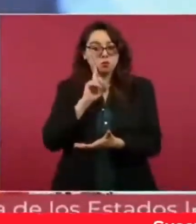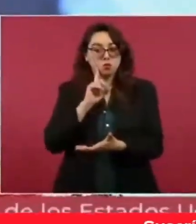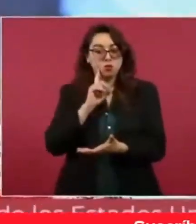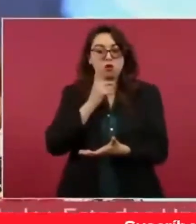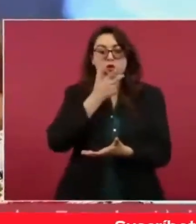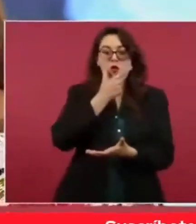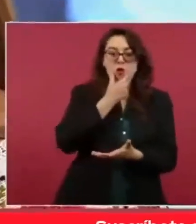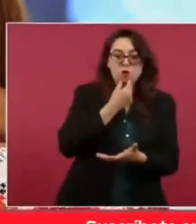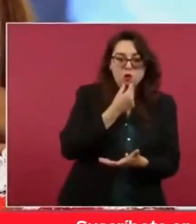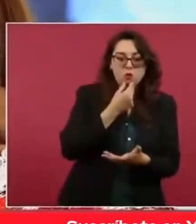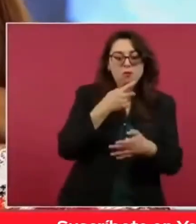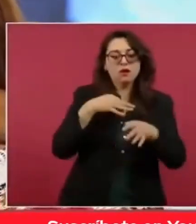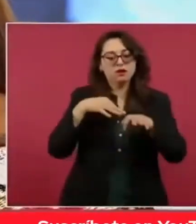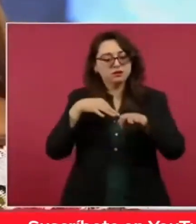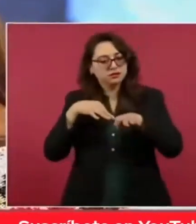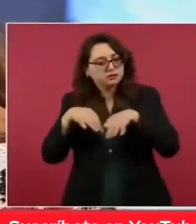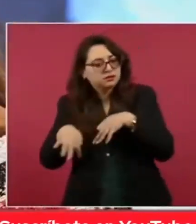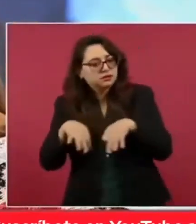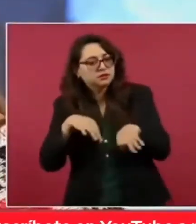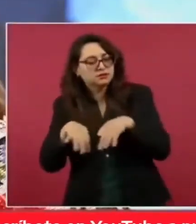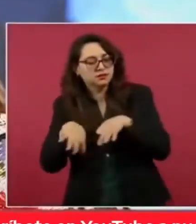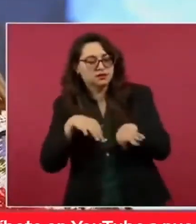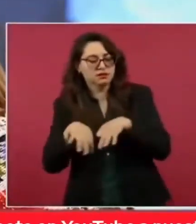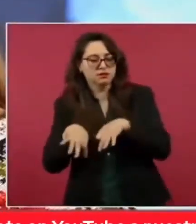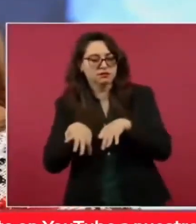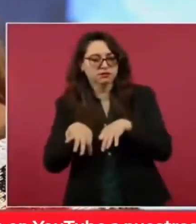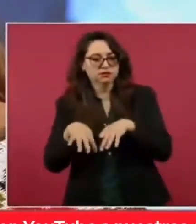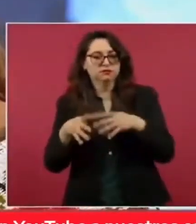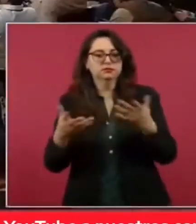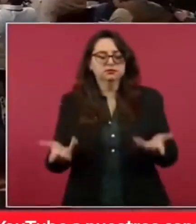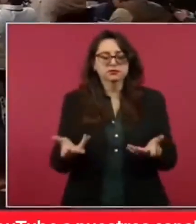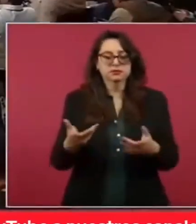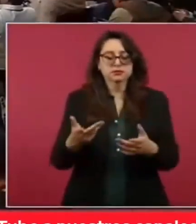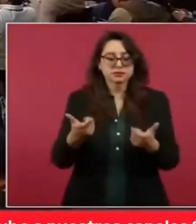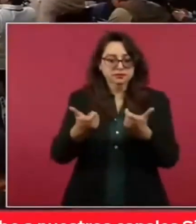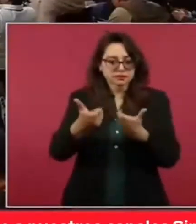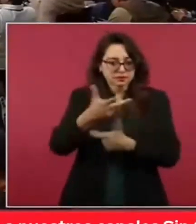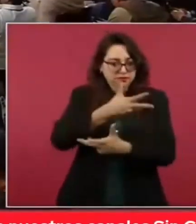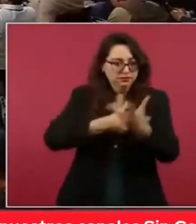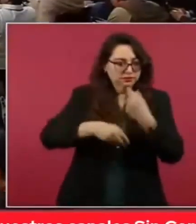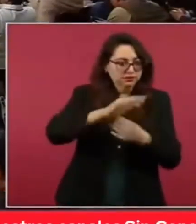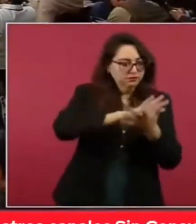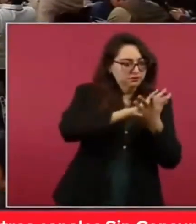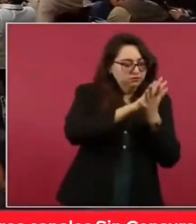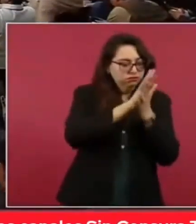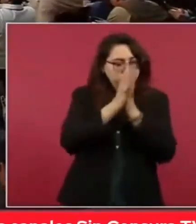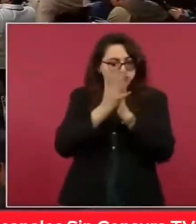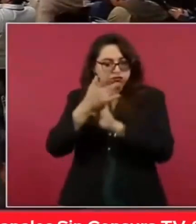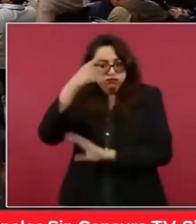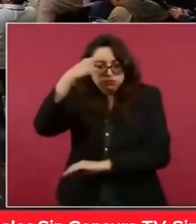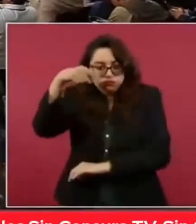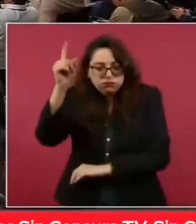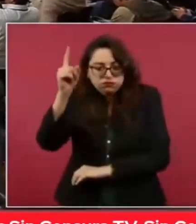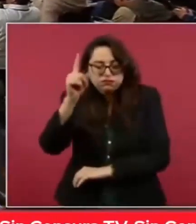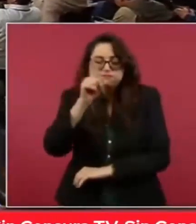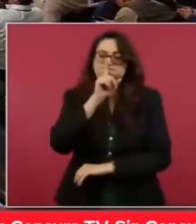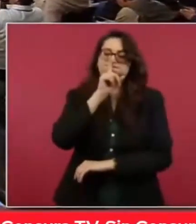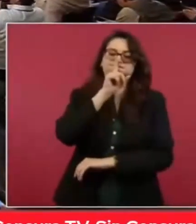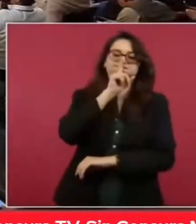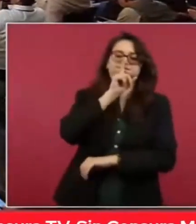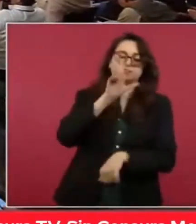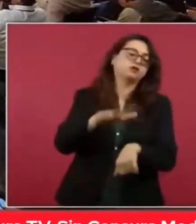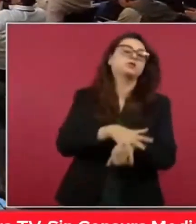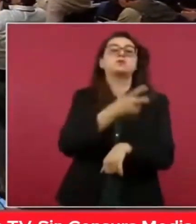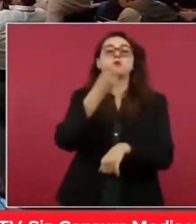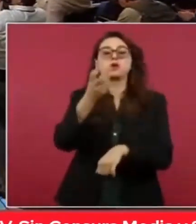los trabajadores. Transformar la economía de Quintana Roo no es una tarea fácil y por eso hemos convocado a la participación de todos los